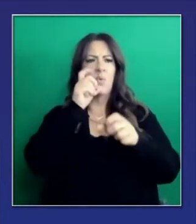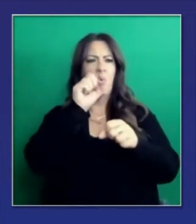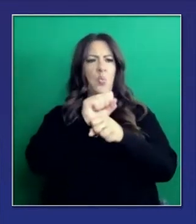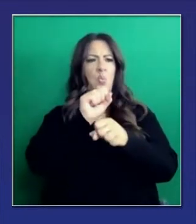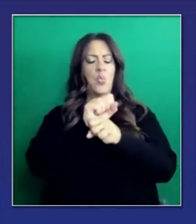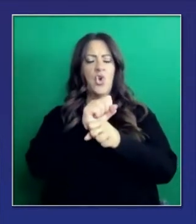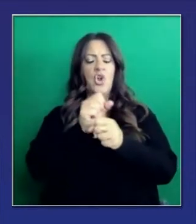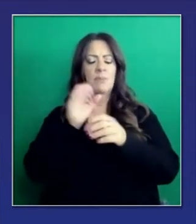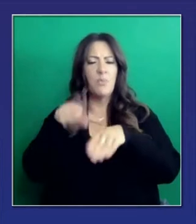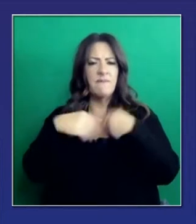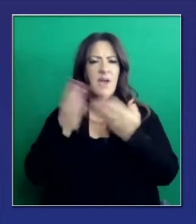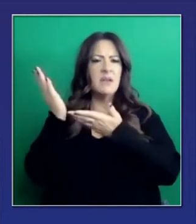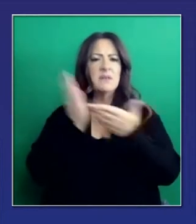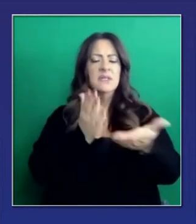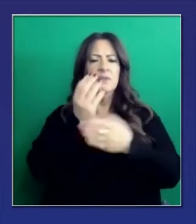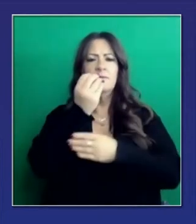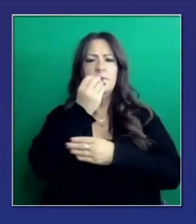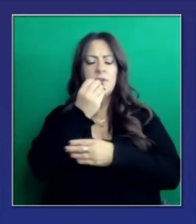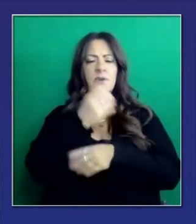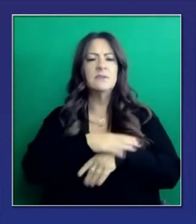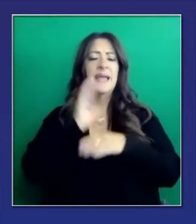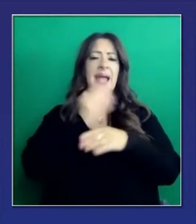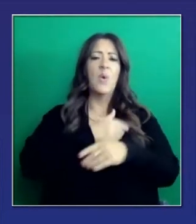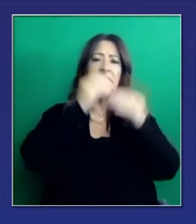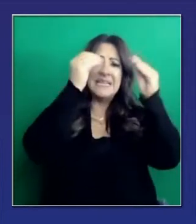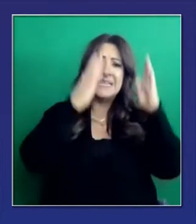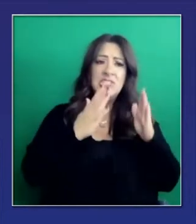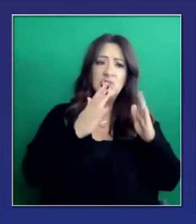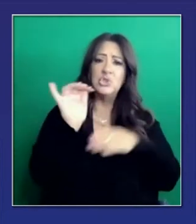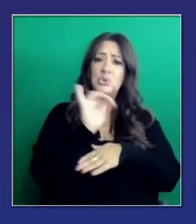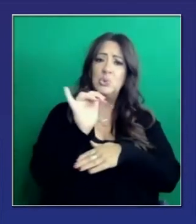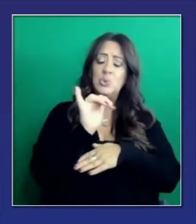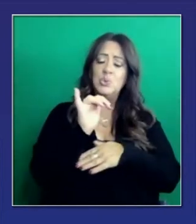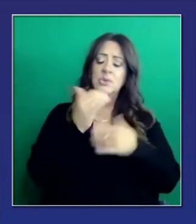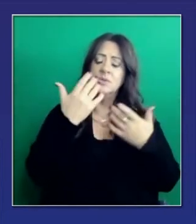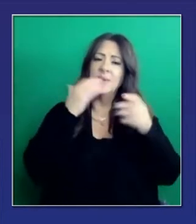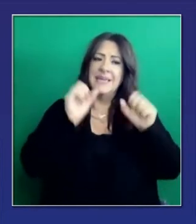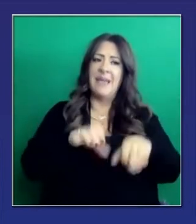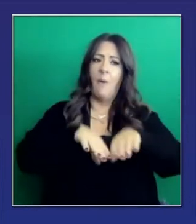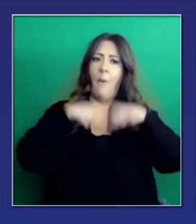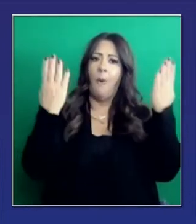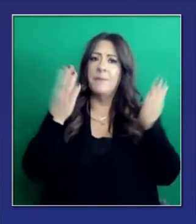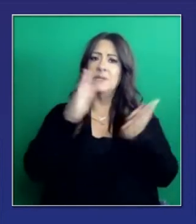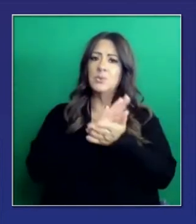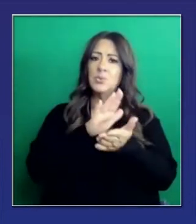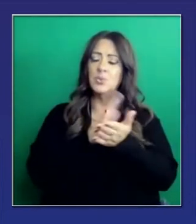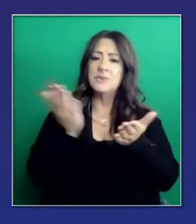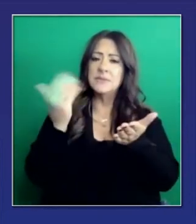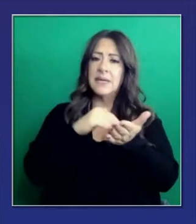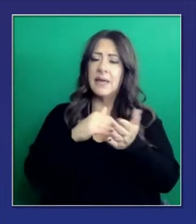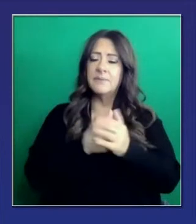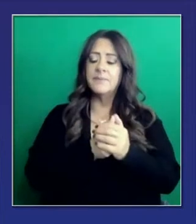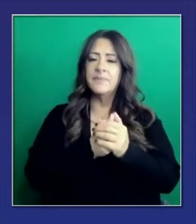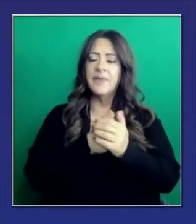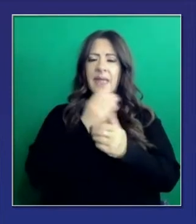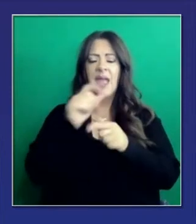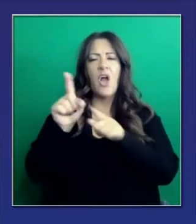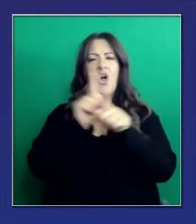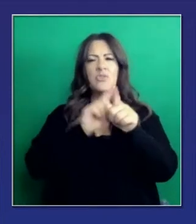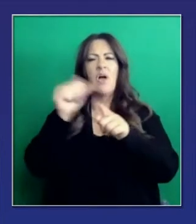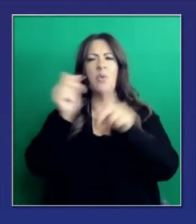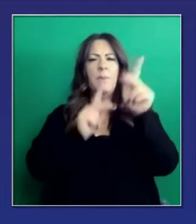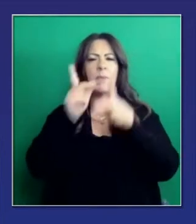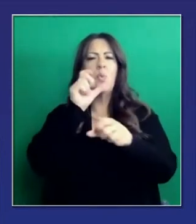están entregando los alimentos. Y, por supuesto, los maestros y el personal para que se puedan abrir las escuelas. Es el